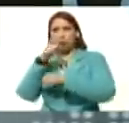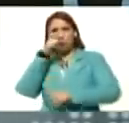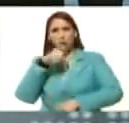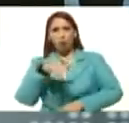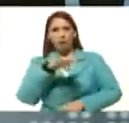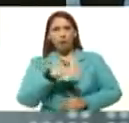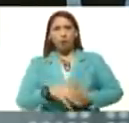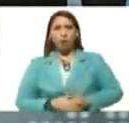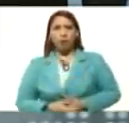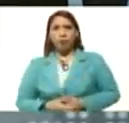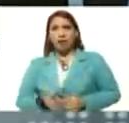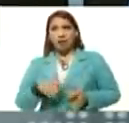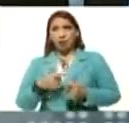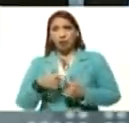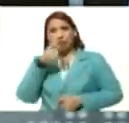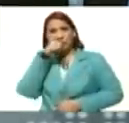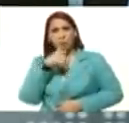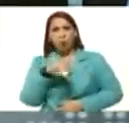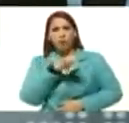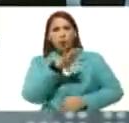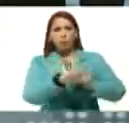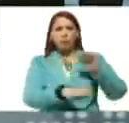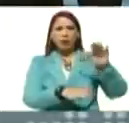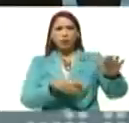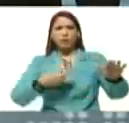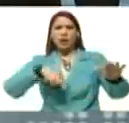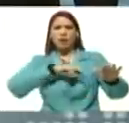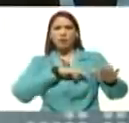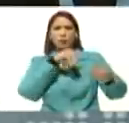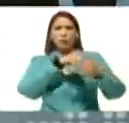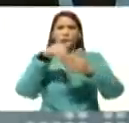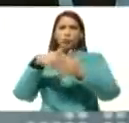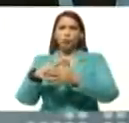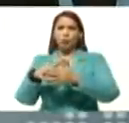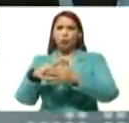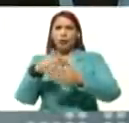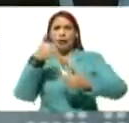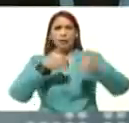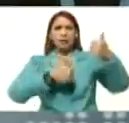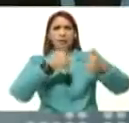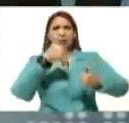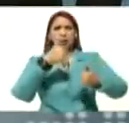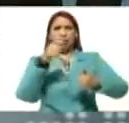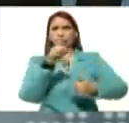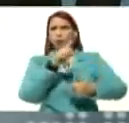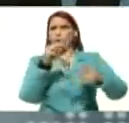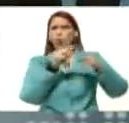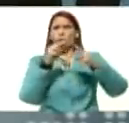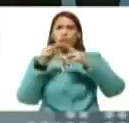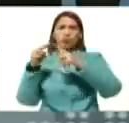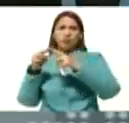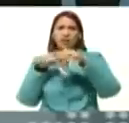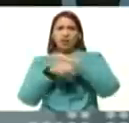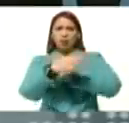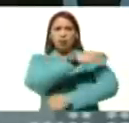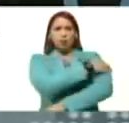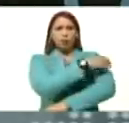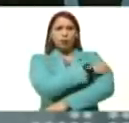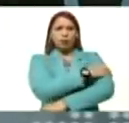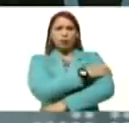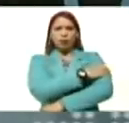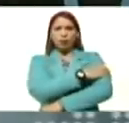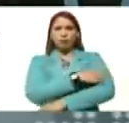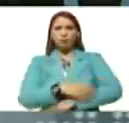el pueblo dio un paso en falso, votó por los candidatos, ni conocía, por la famosa